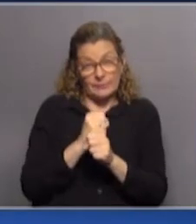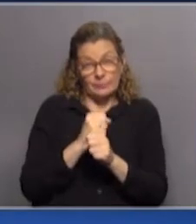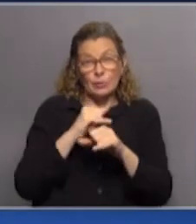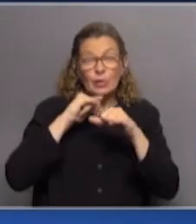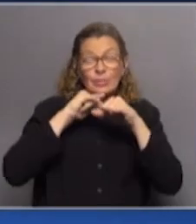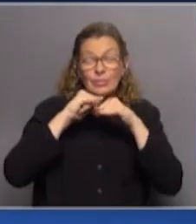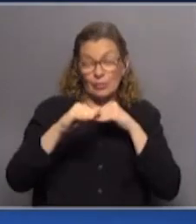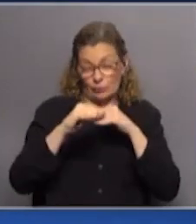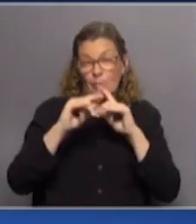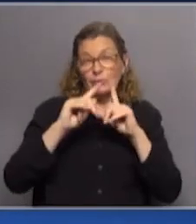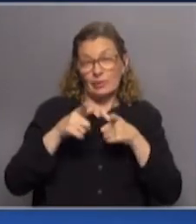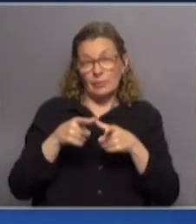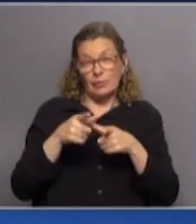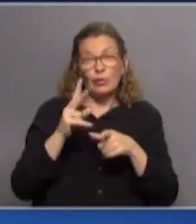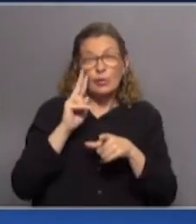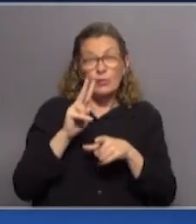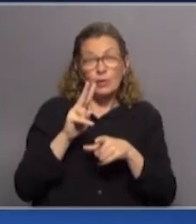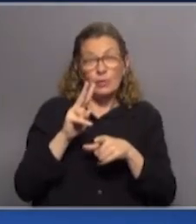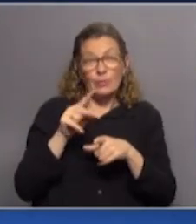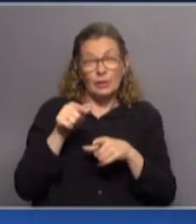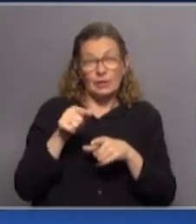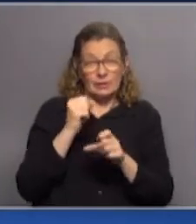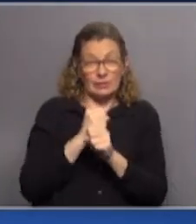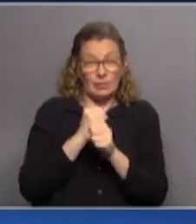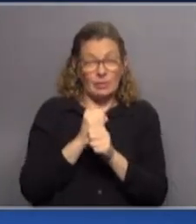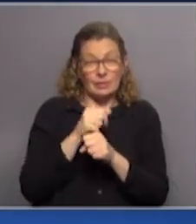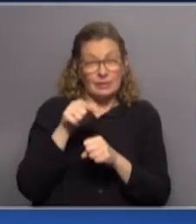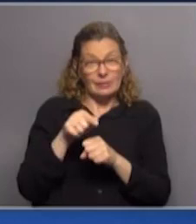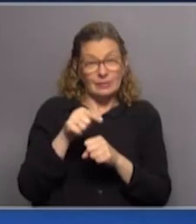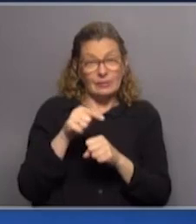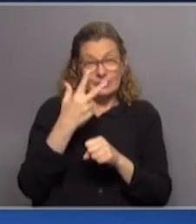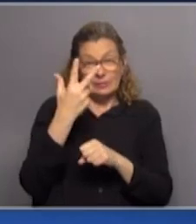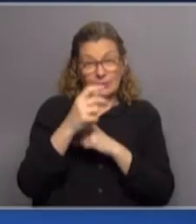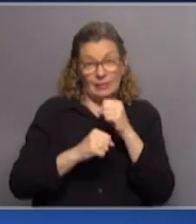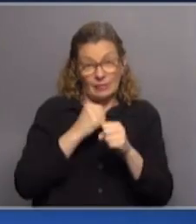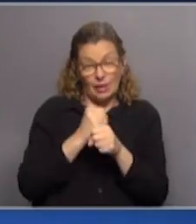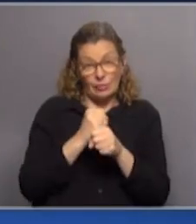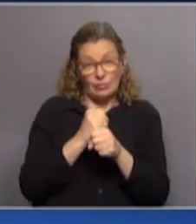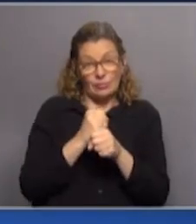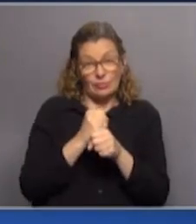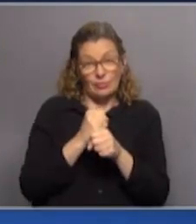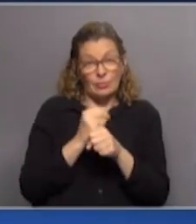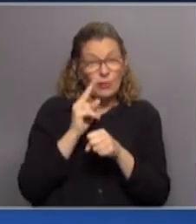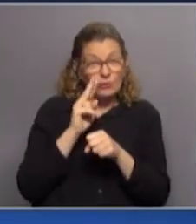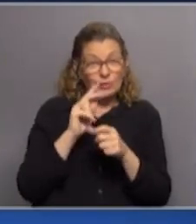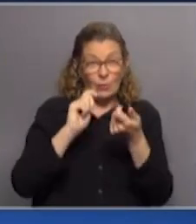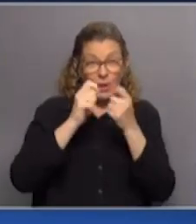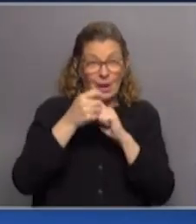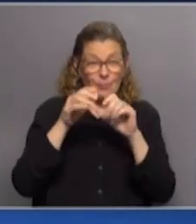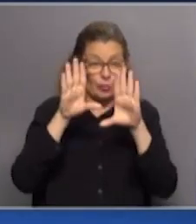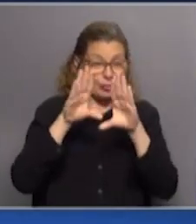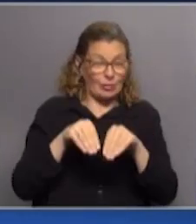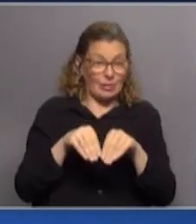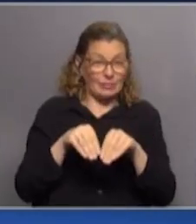denunciábamos, lo que no vemos en esta gestión. Esta gestión que lleva tres años, nosotros hemos visto un cambio total